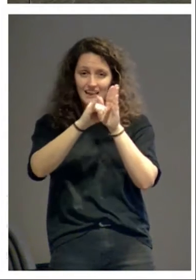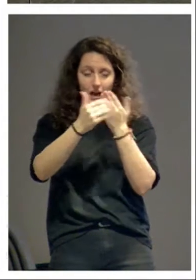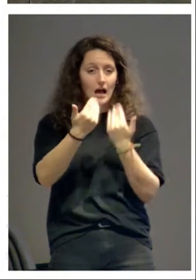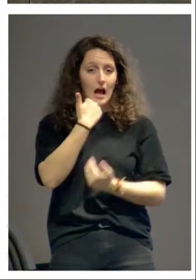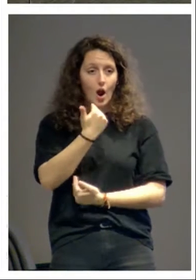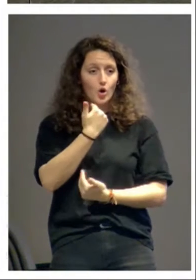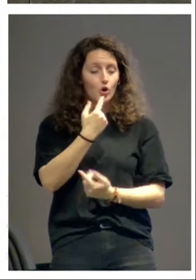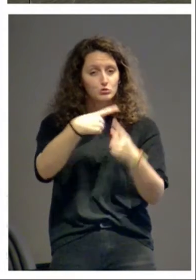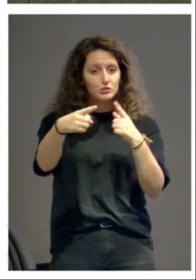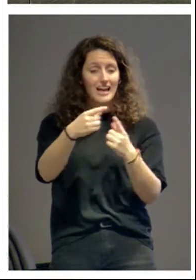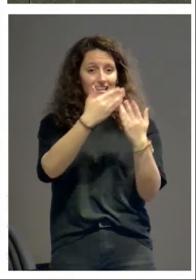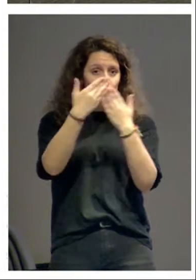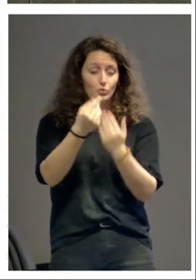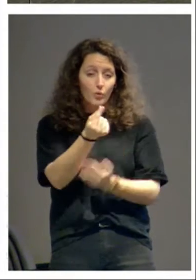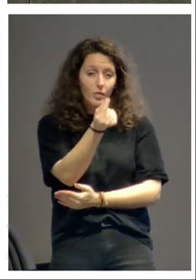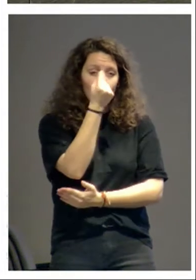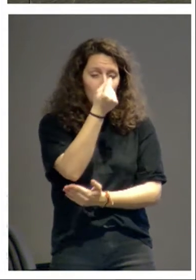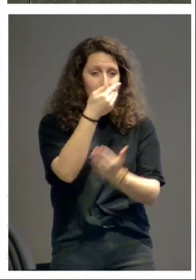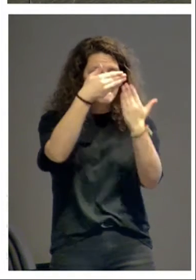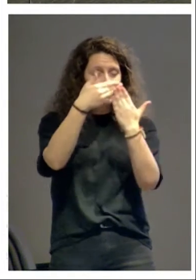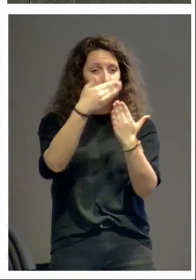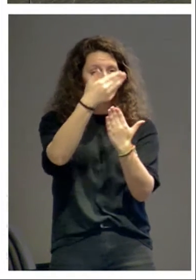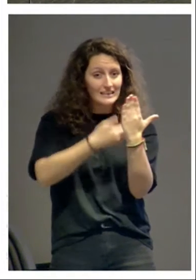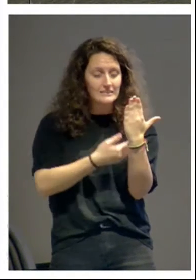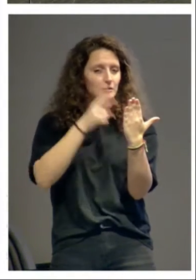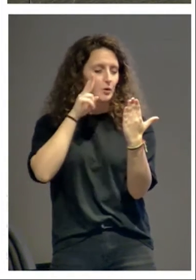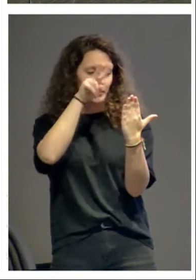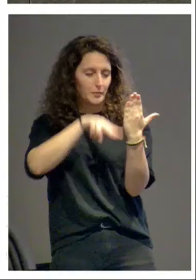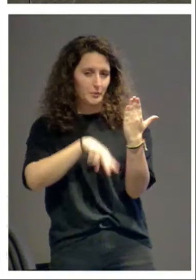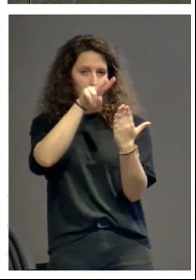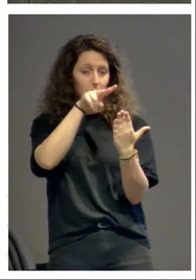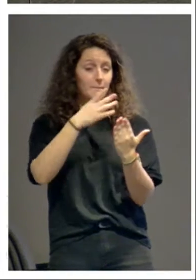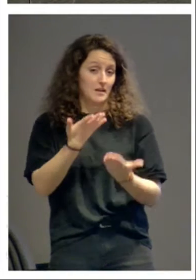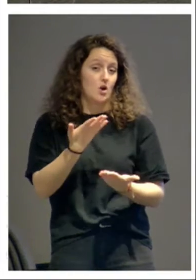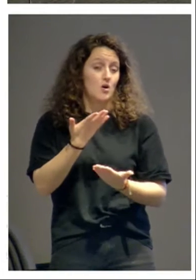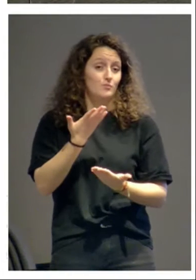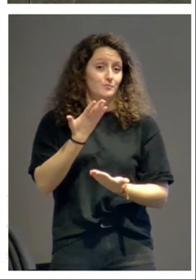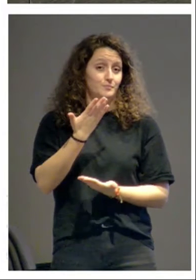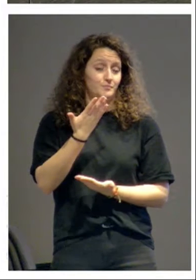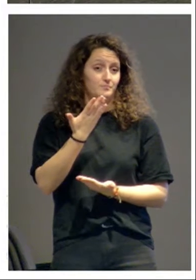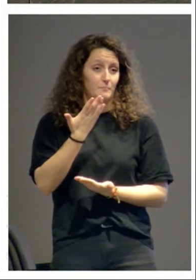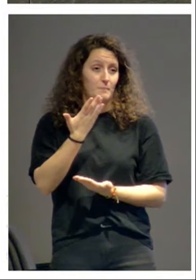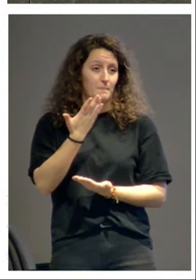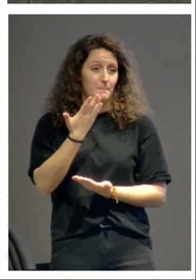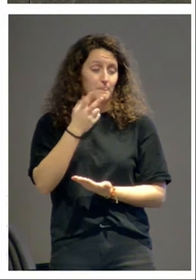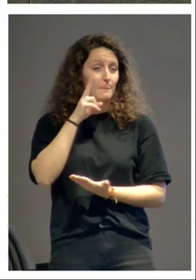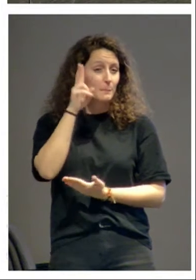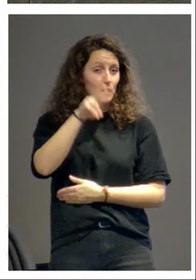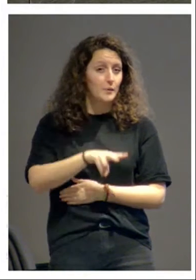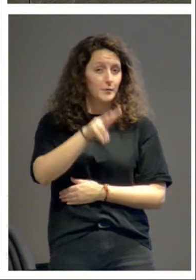un objeto de estudio pequeño. Pero al contemplarlo, por así decirlo, con una visión de